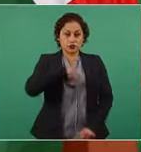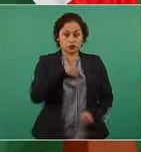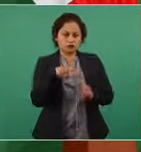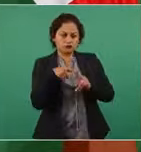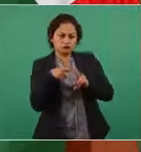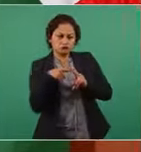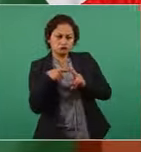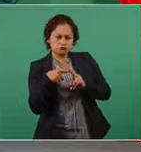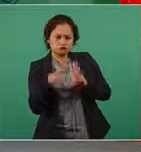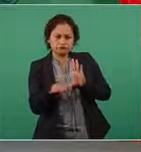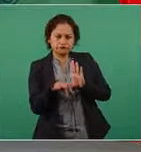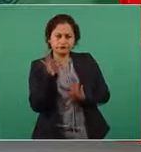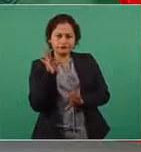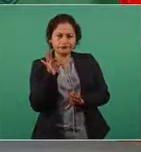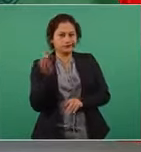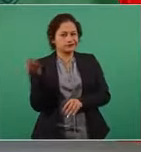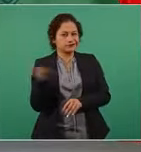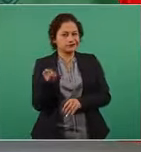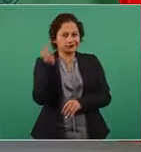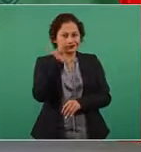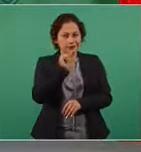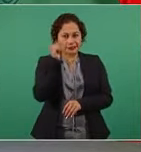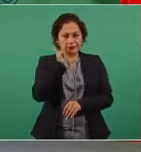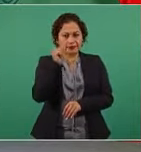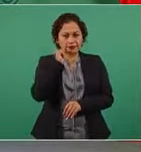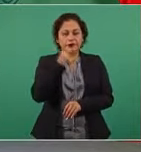proyección que mayo va a estar así.